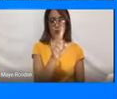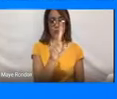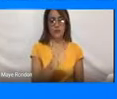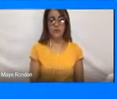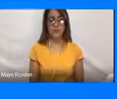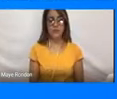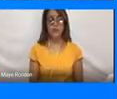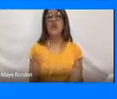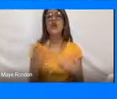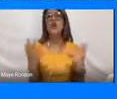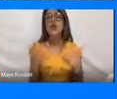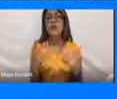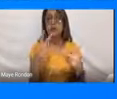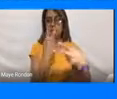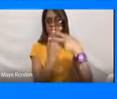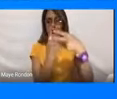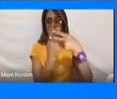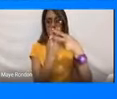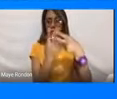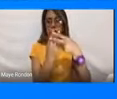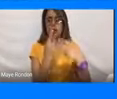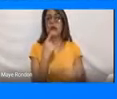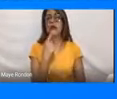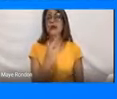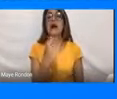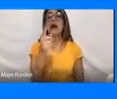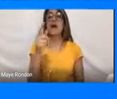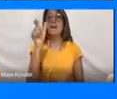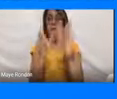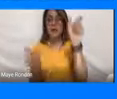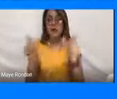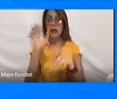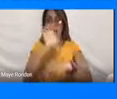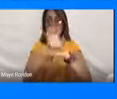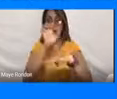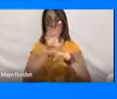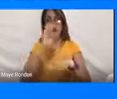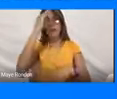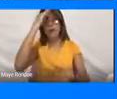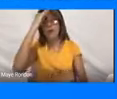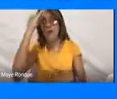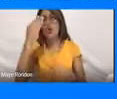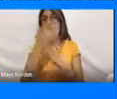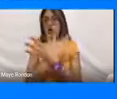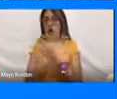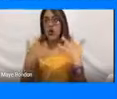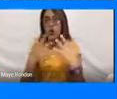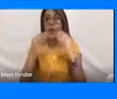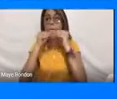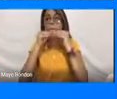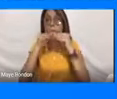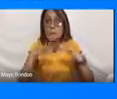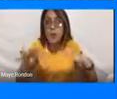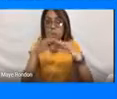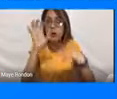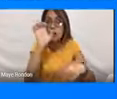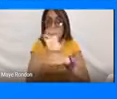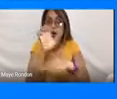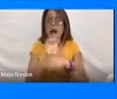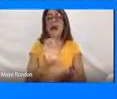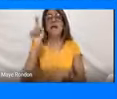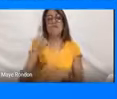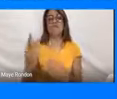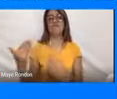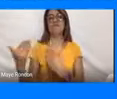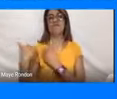en dos de sus numerales, nos habla que las autoridades públicas tienen la